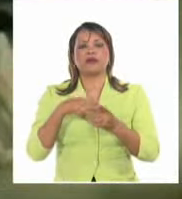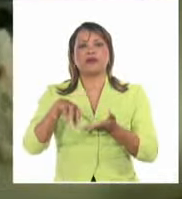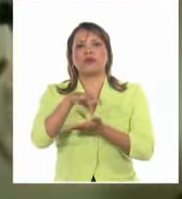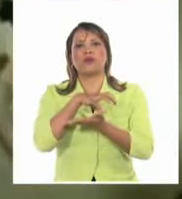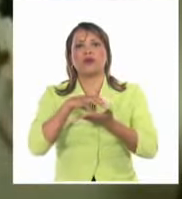del mundo.